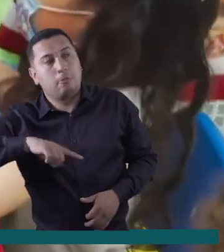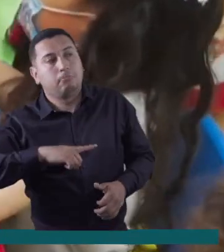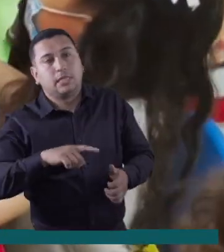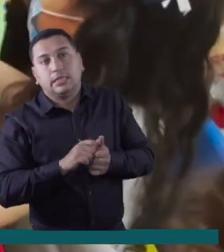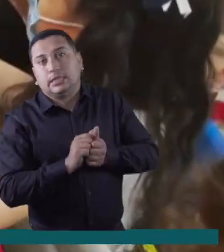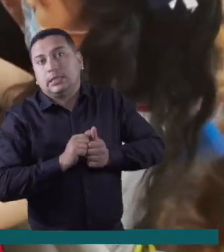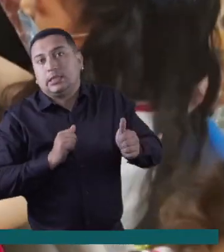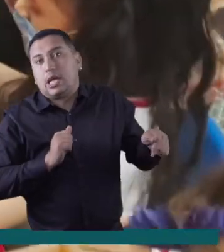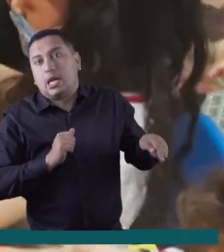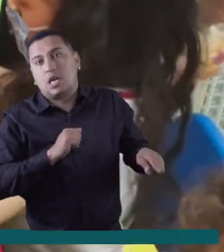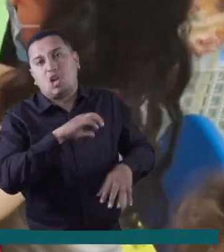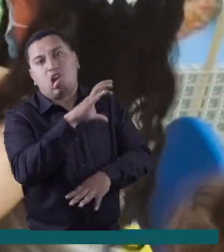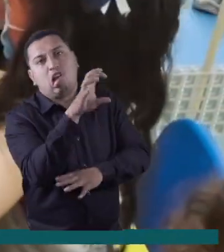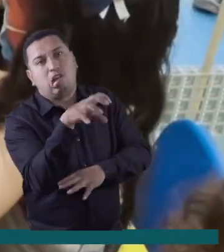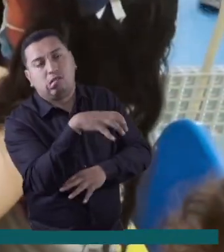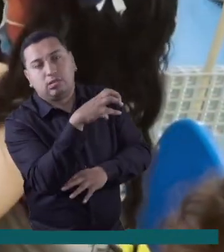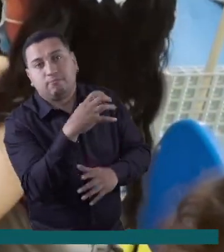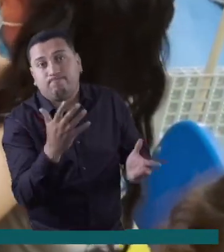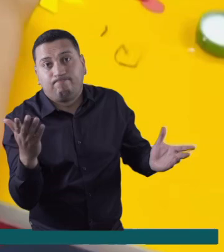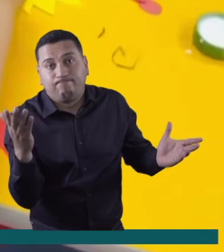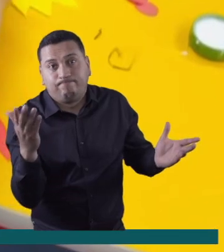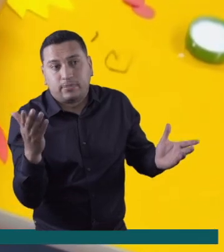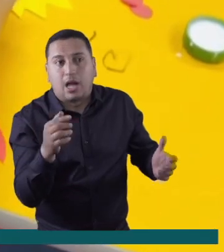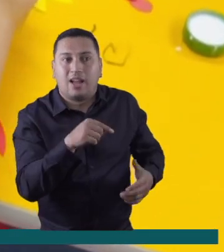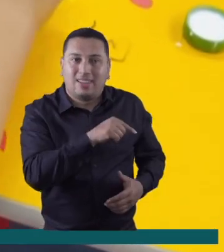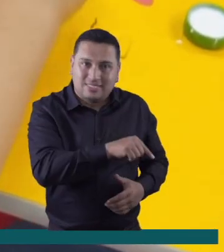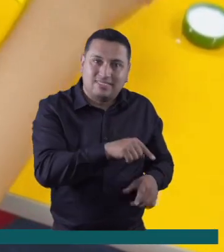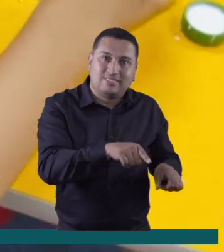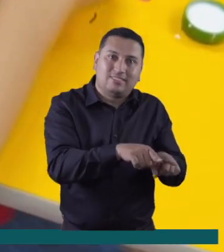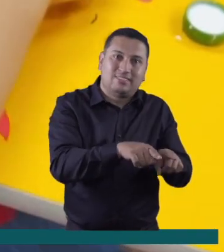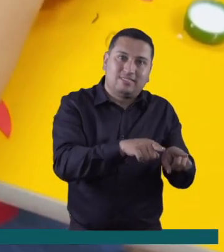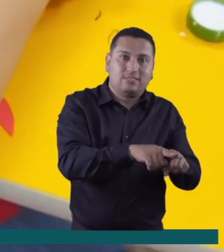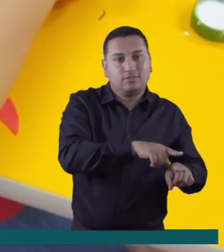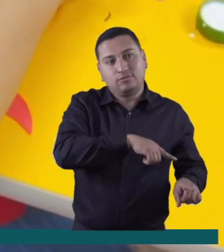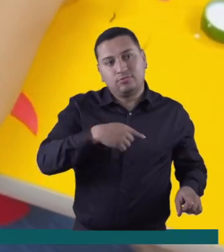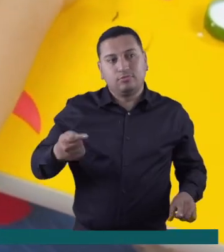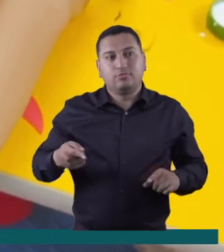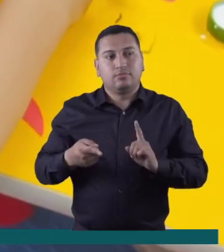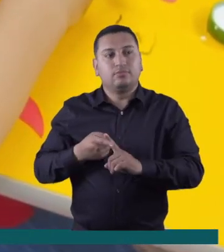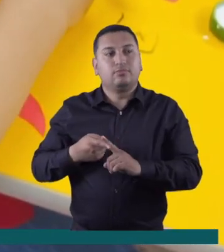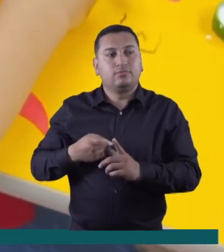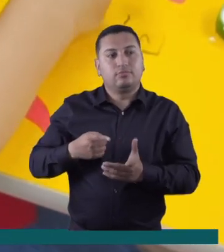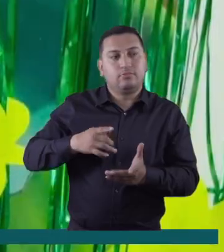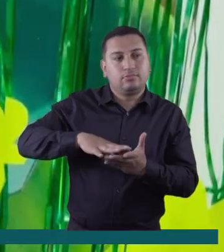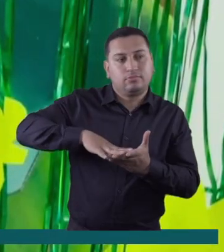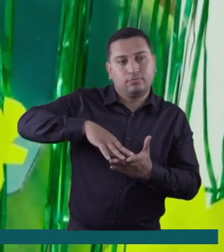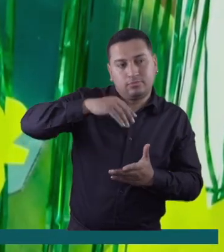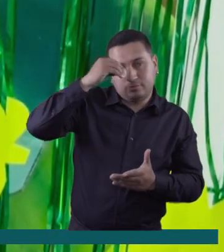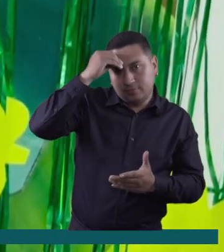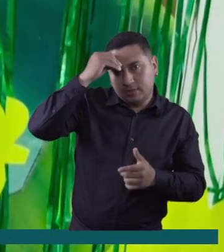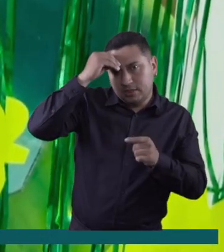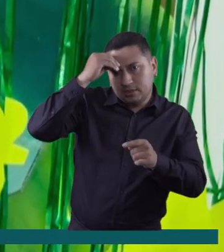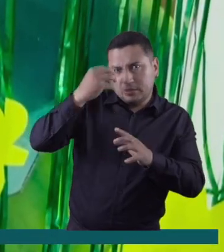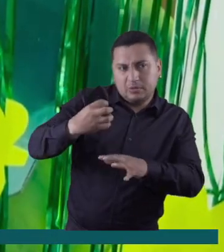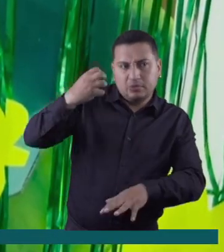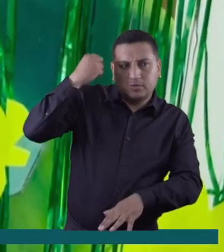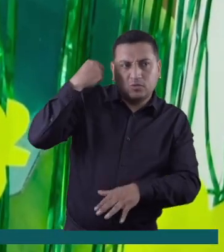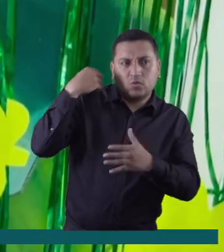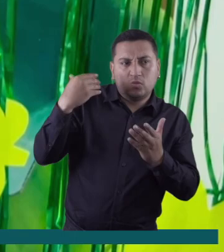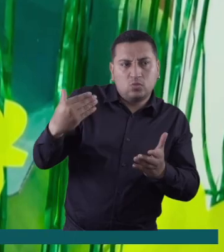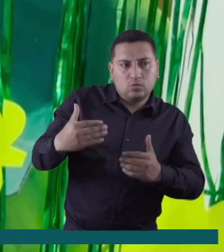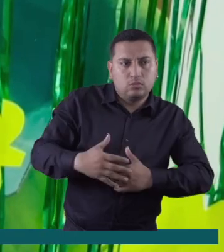Así como Martín, son más de 30 los niños que vinieron a divertirse aprendiendo de la era triásica. Les voy a contar